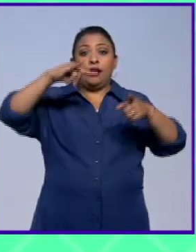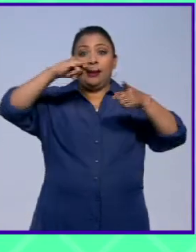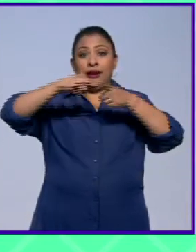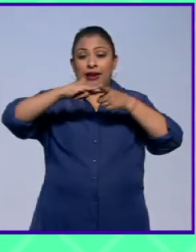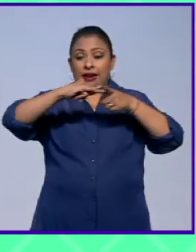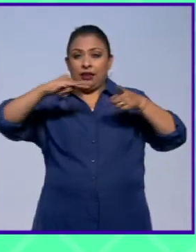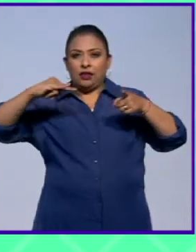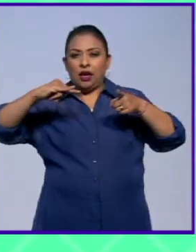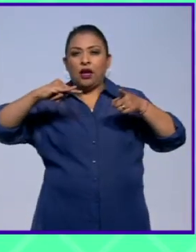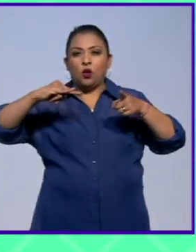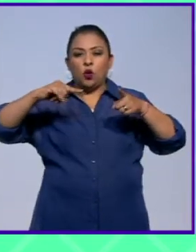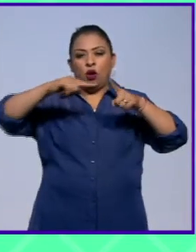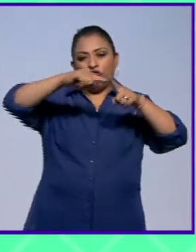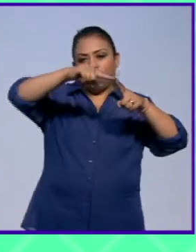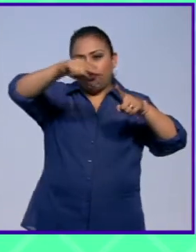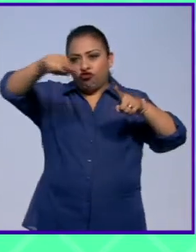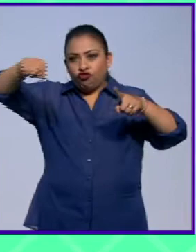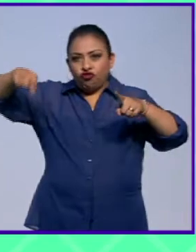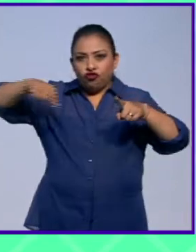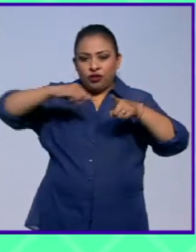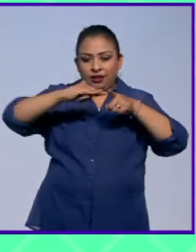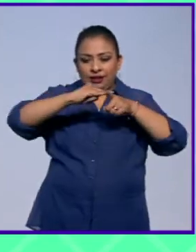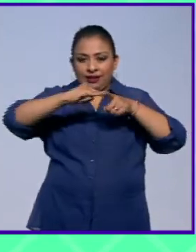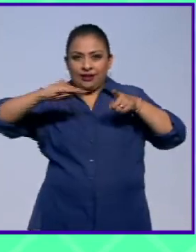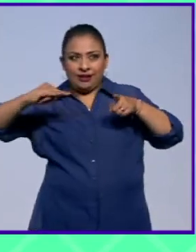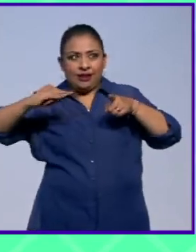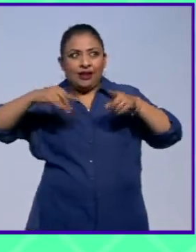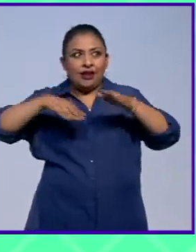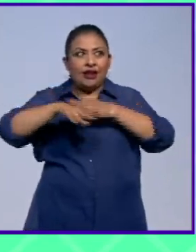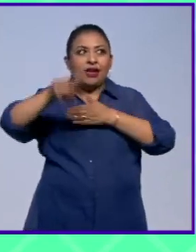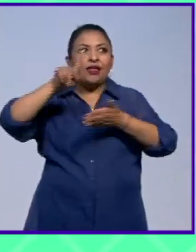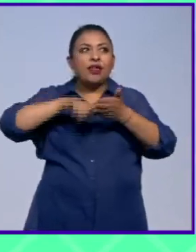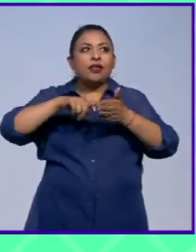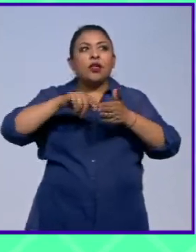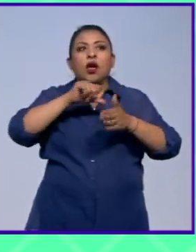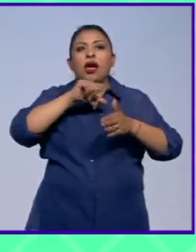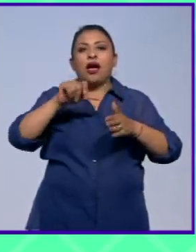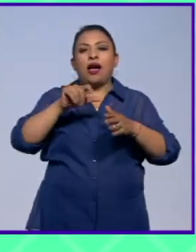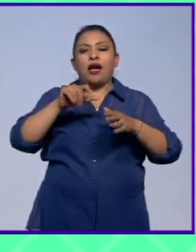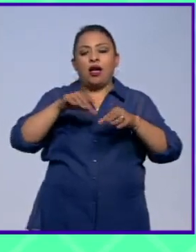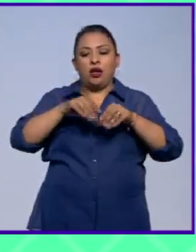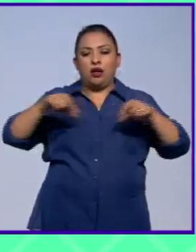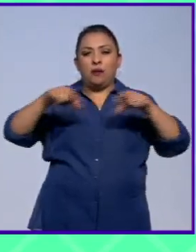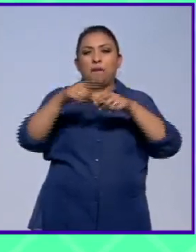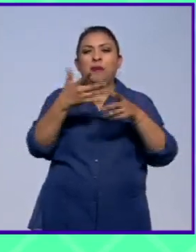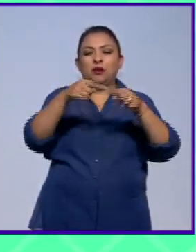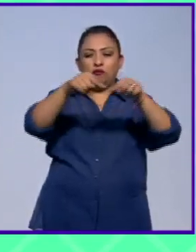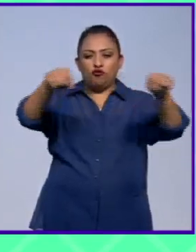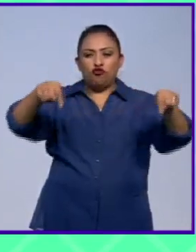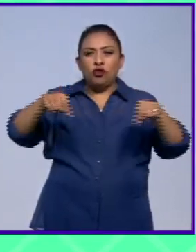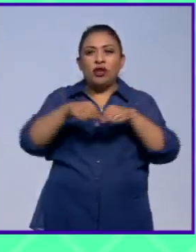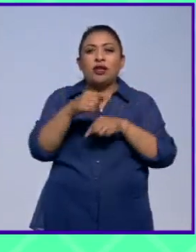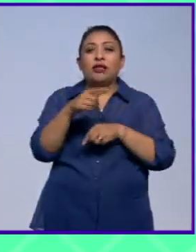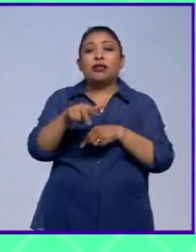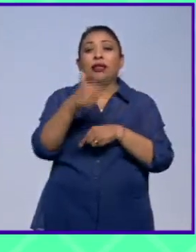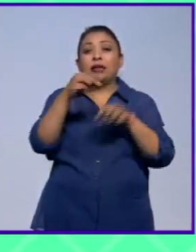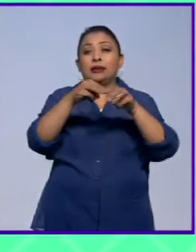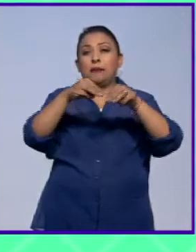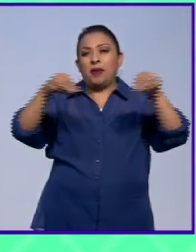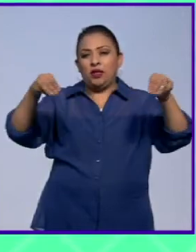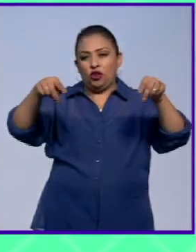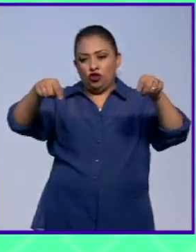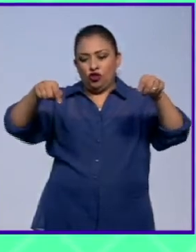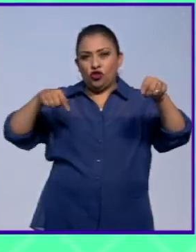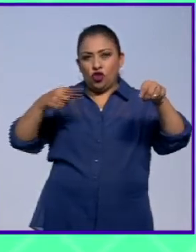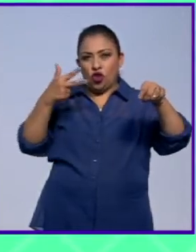sobresalía de la circunferencia de la construcción e invadía el sector del prosenio medía aproximadamente 13 metros de ancho